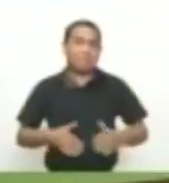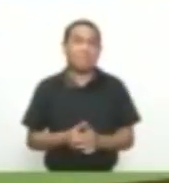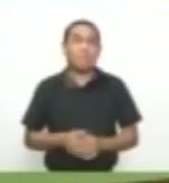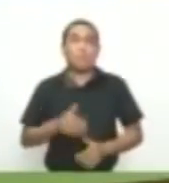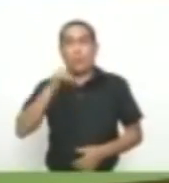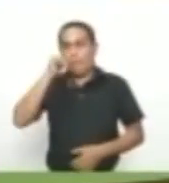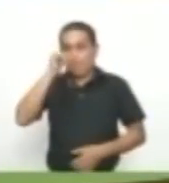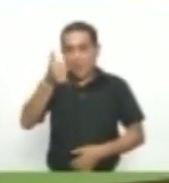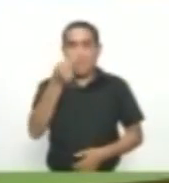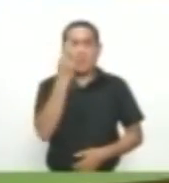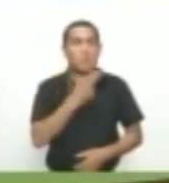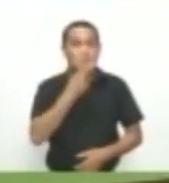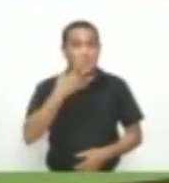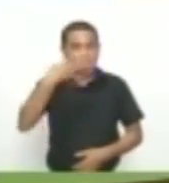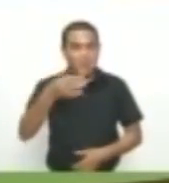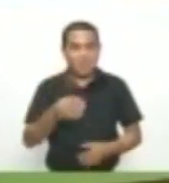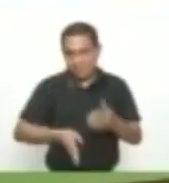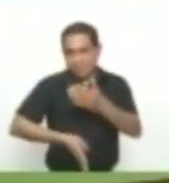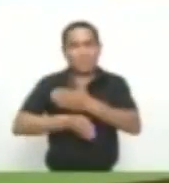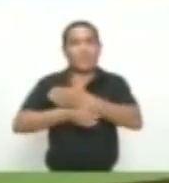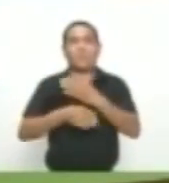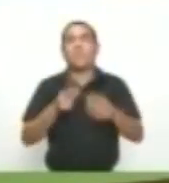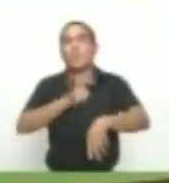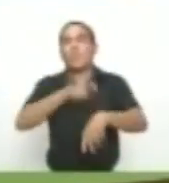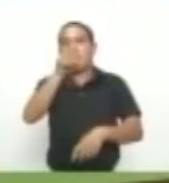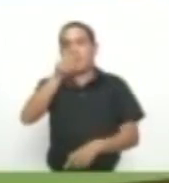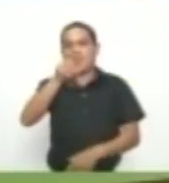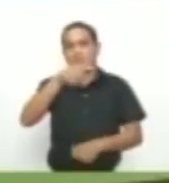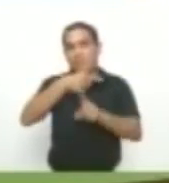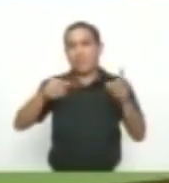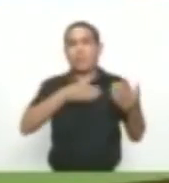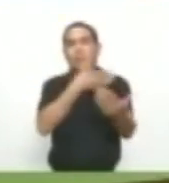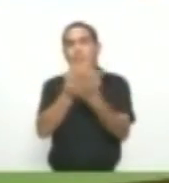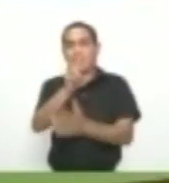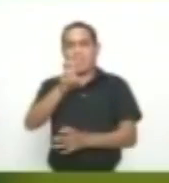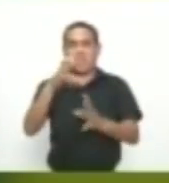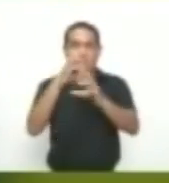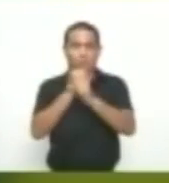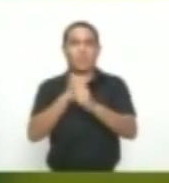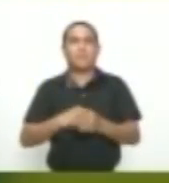Pili Mañana nuestro compromiso Con la verdad Es de 6 y 30 A 7 de la noche